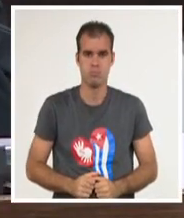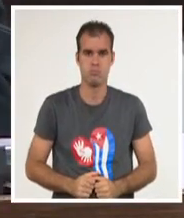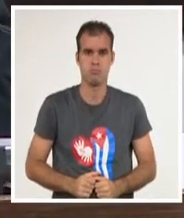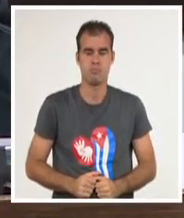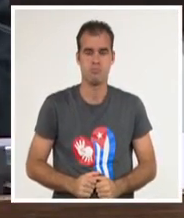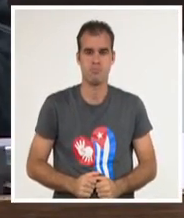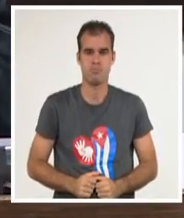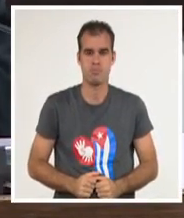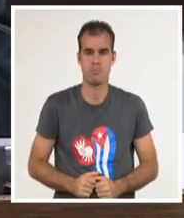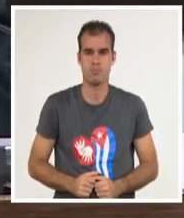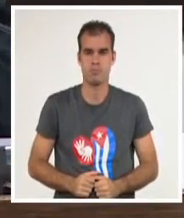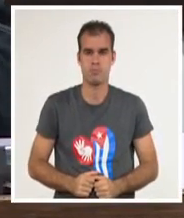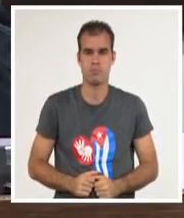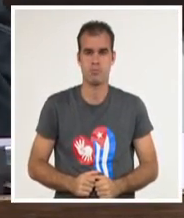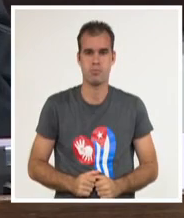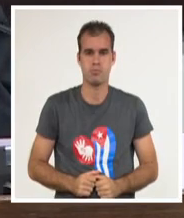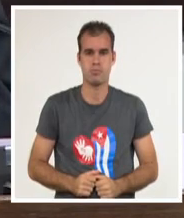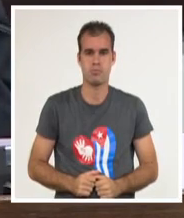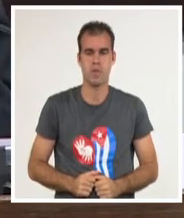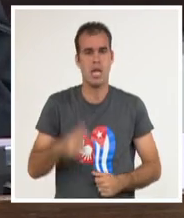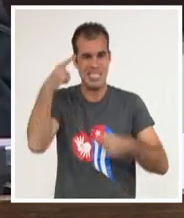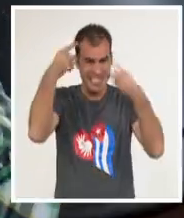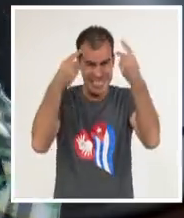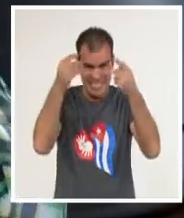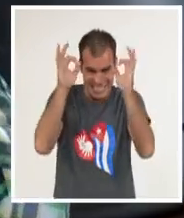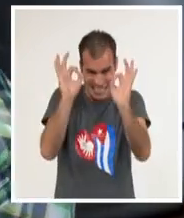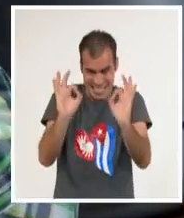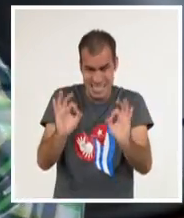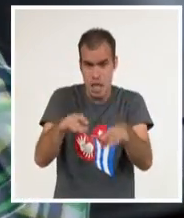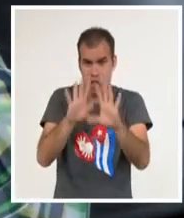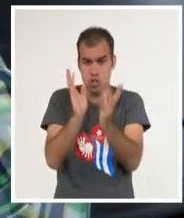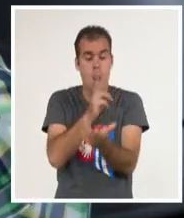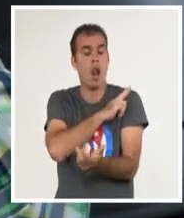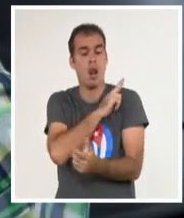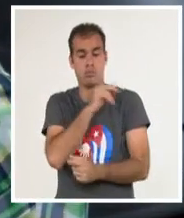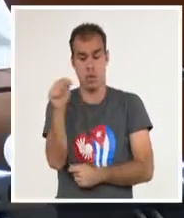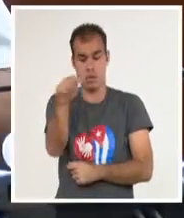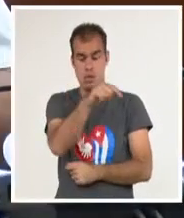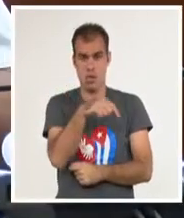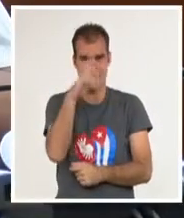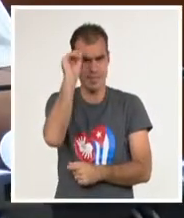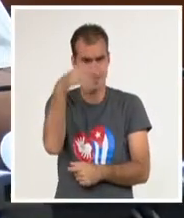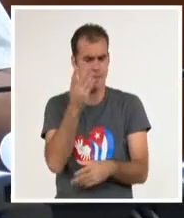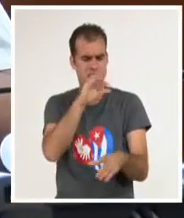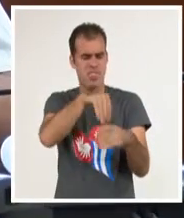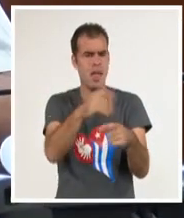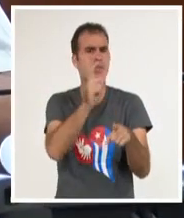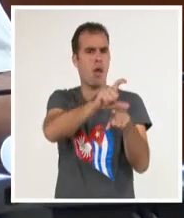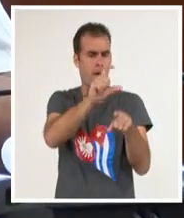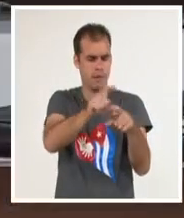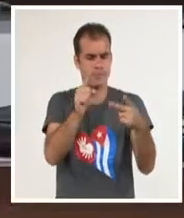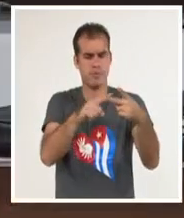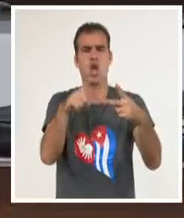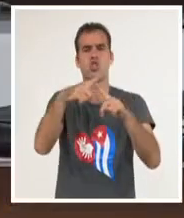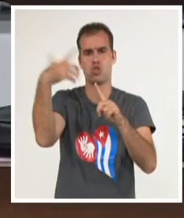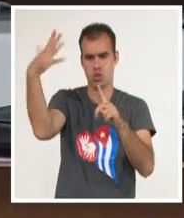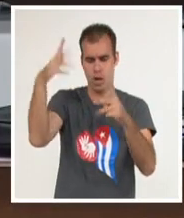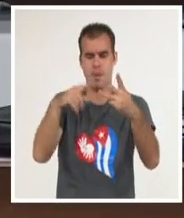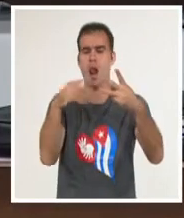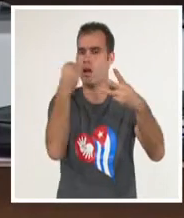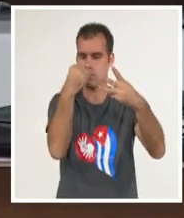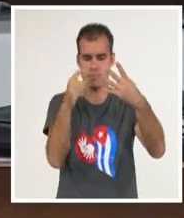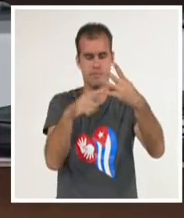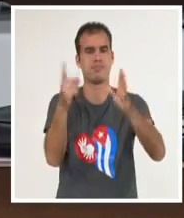Luego de un análisis crítico con los responsables de la inversión extranjera en sectores como agricultura, turismo, alimentación, energía,